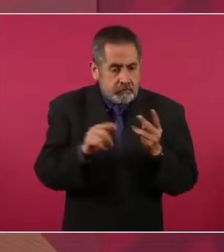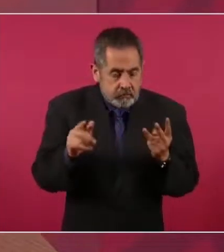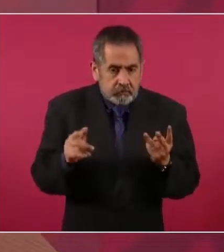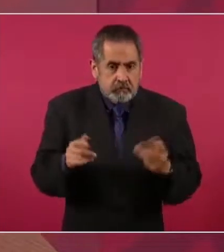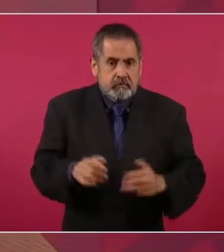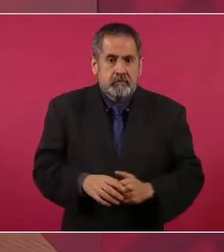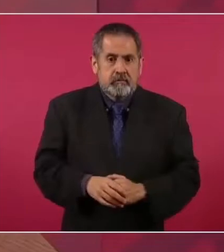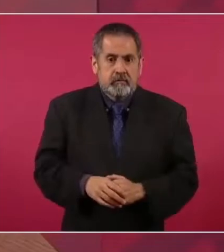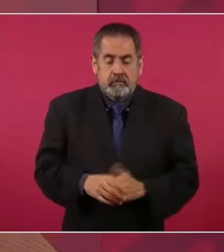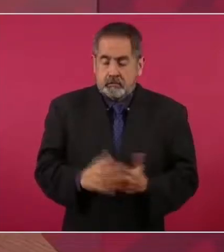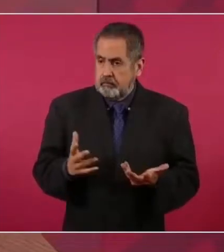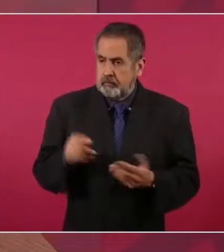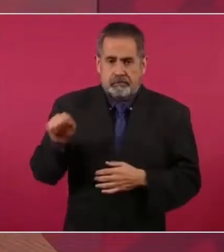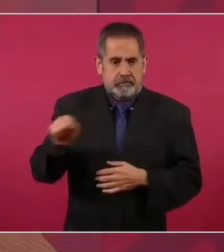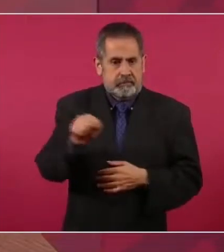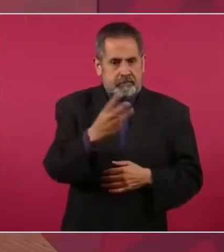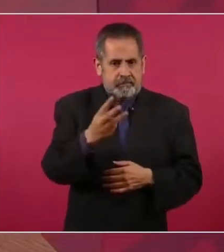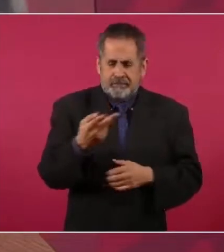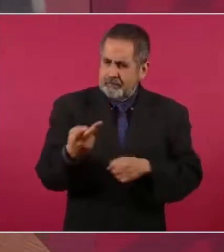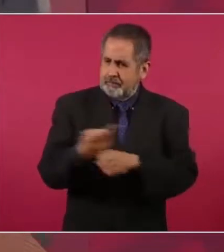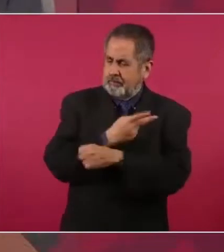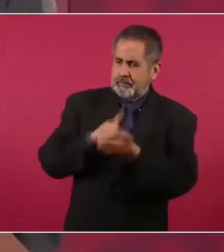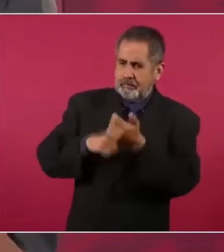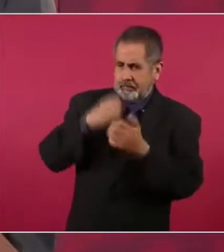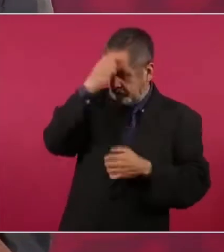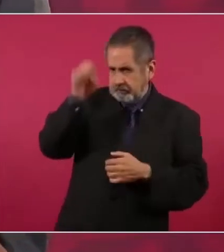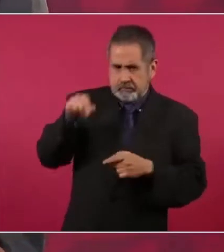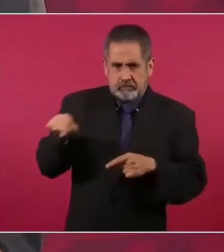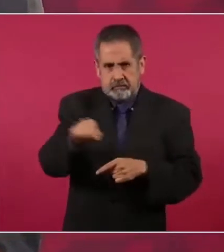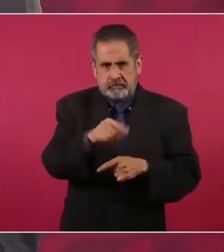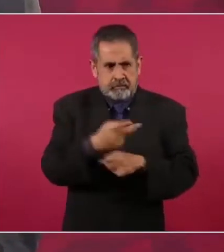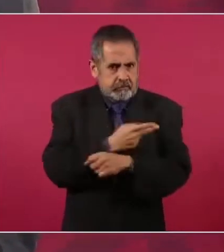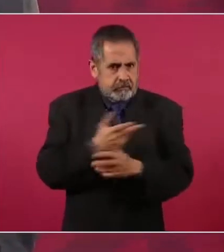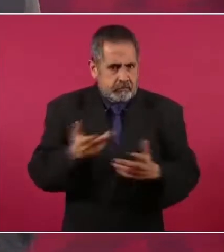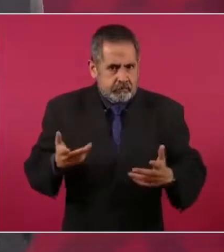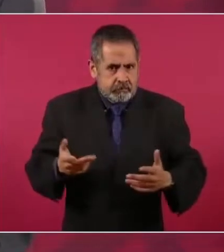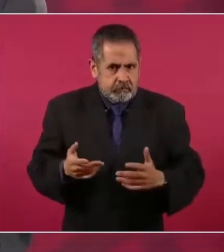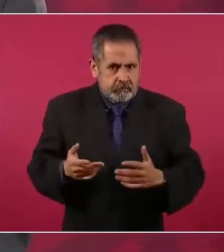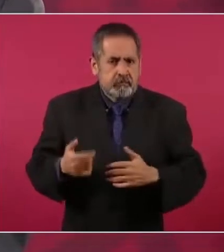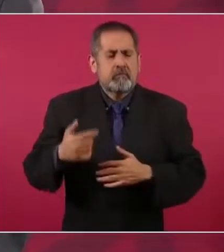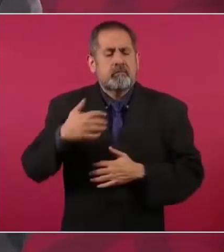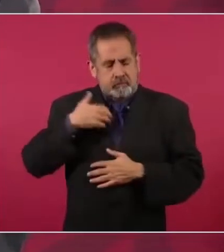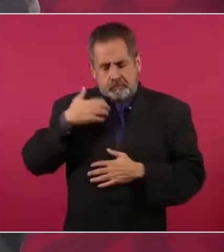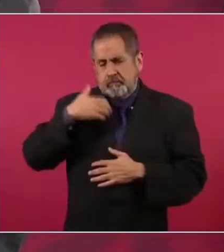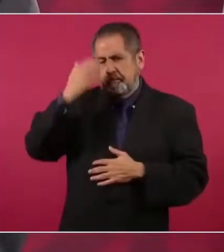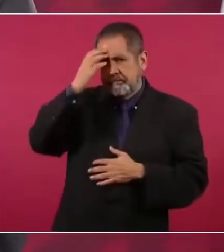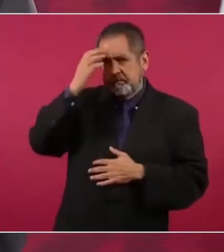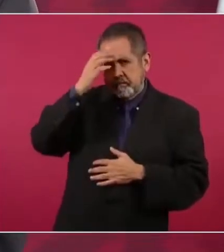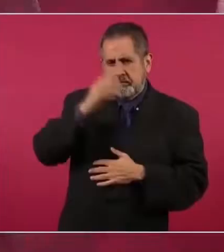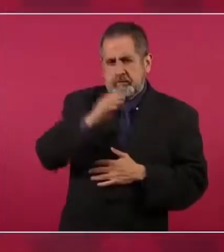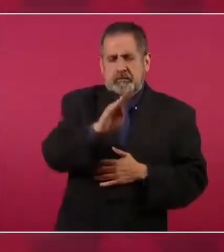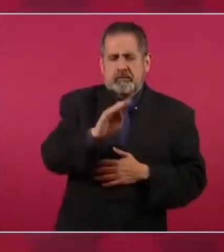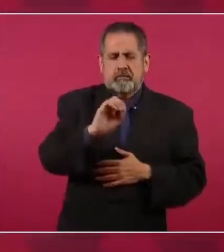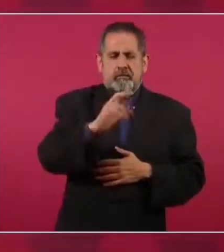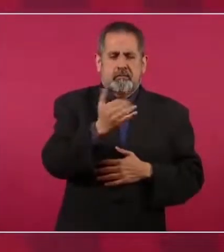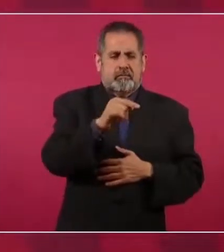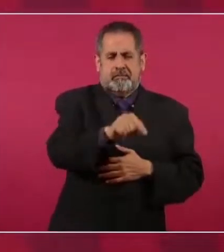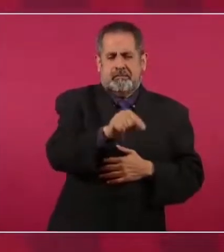Entonces, ¿qué está pasando? Yo conozco Bochil